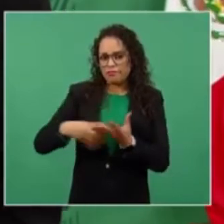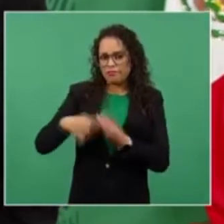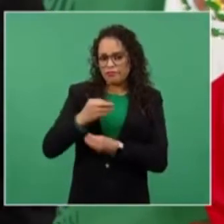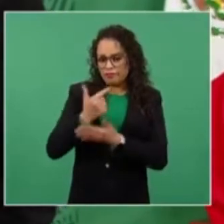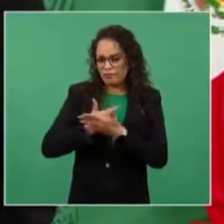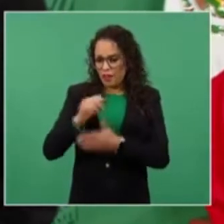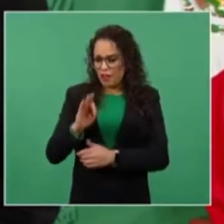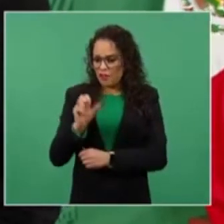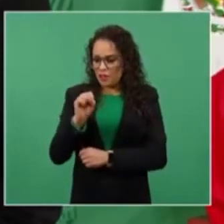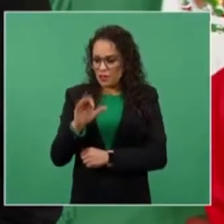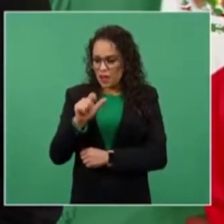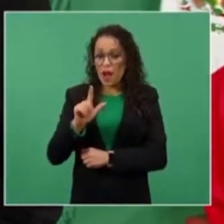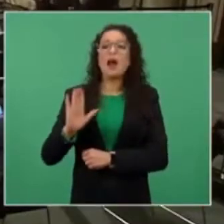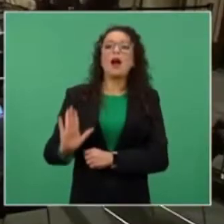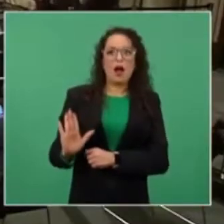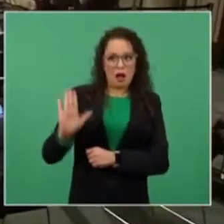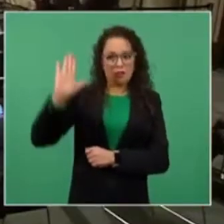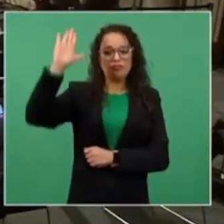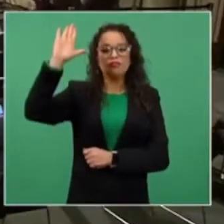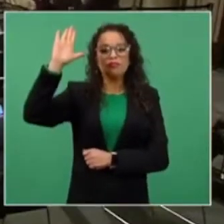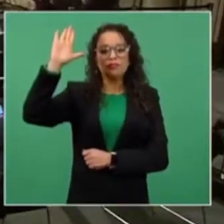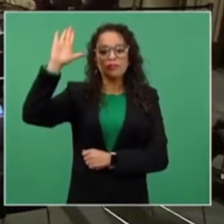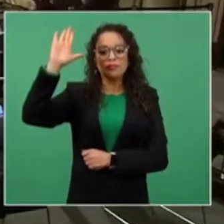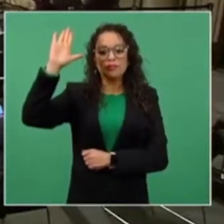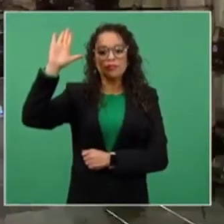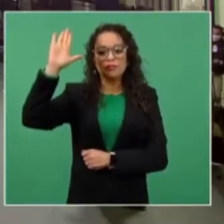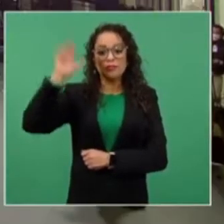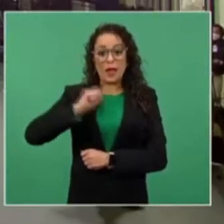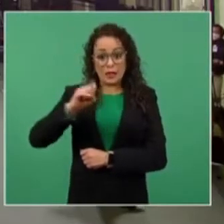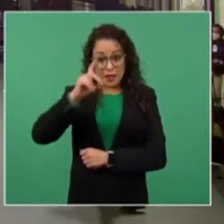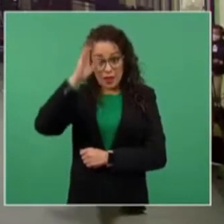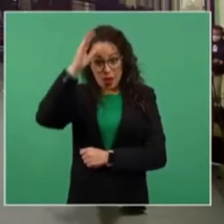Los que estén por la afirmativa, que levanten la mano.